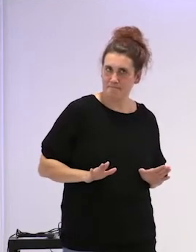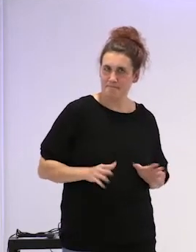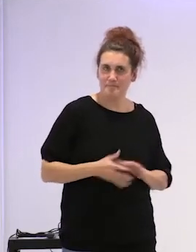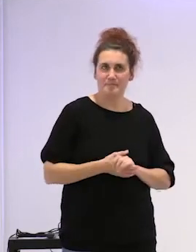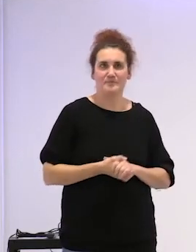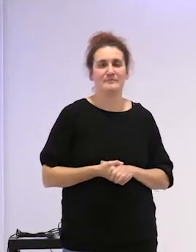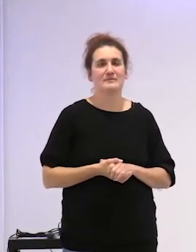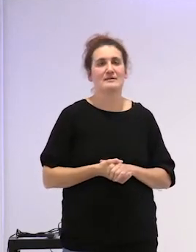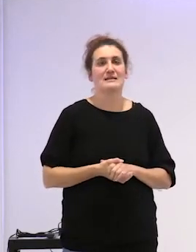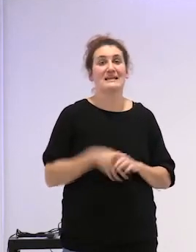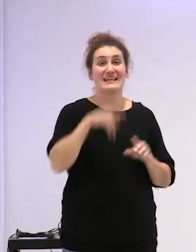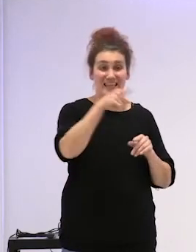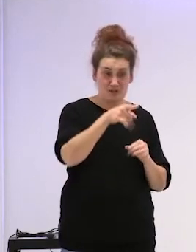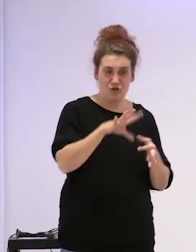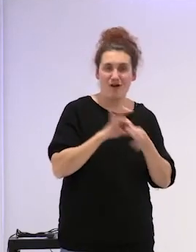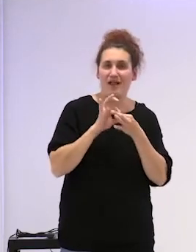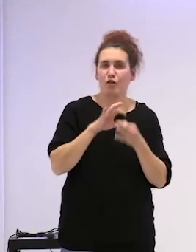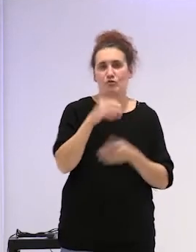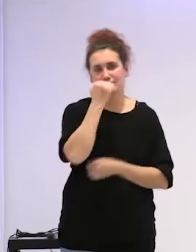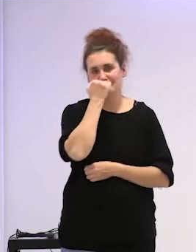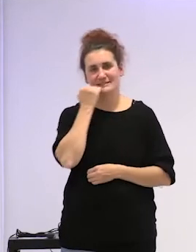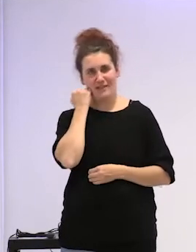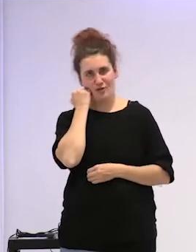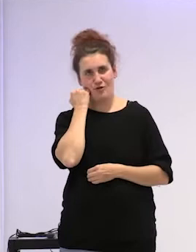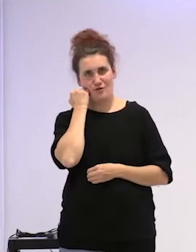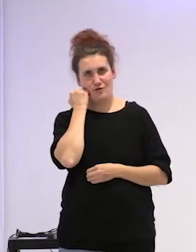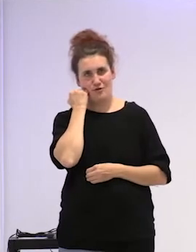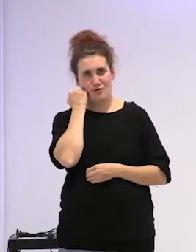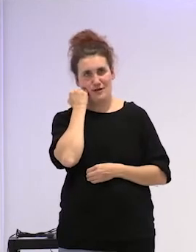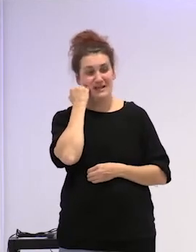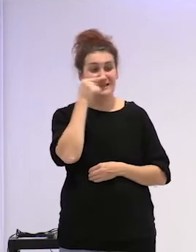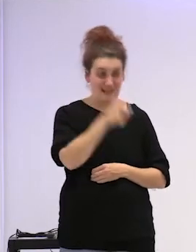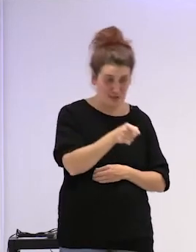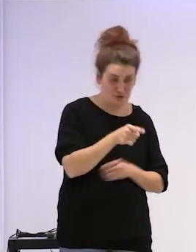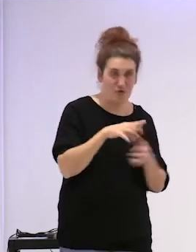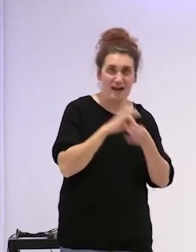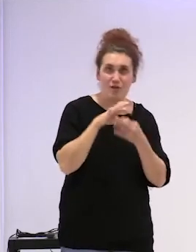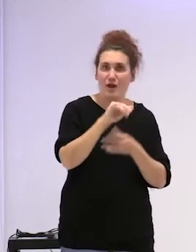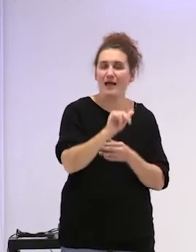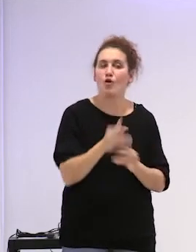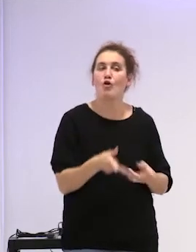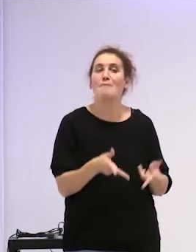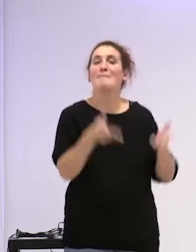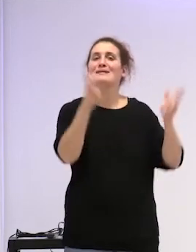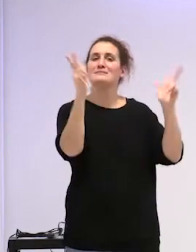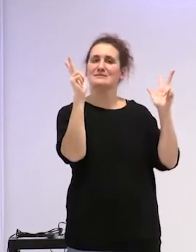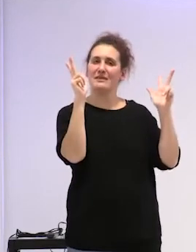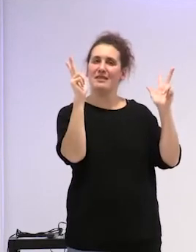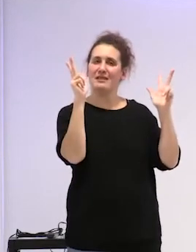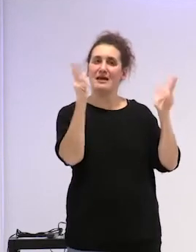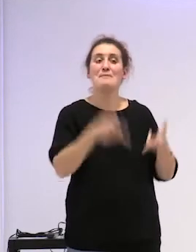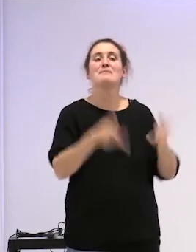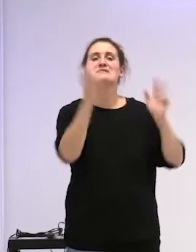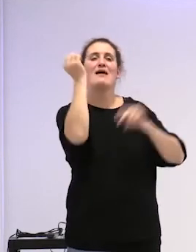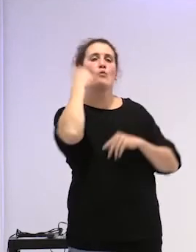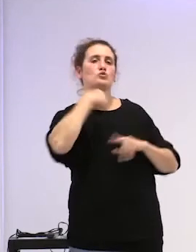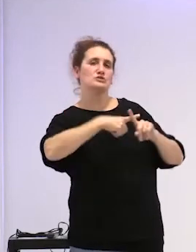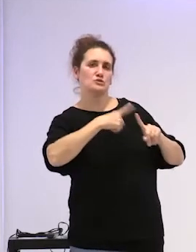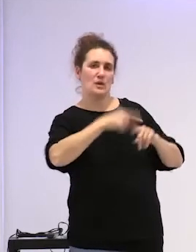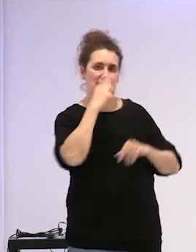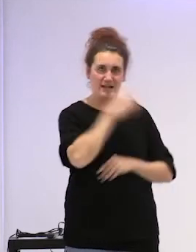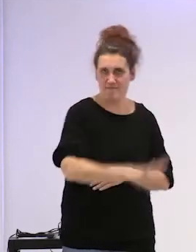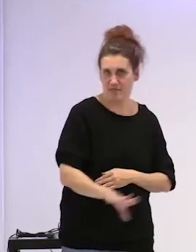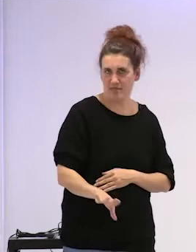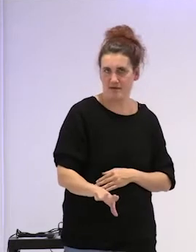y eso tiene que ver con el silencio y eso tiene que ver con la permisibilidad permisibilidad que se le dan a los abusos sexuales en la infancia